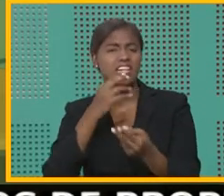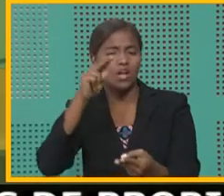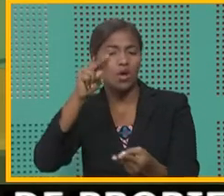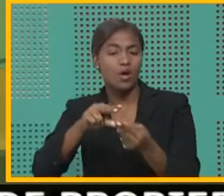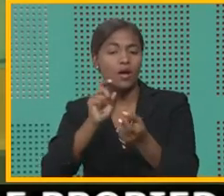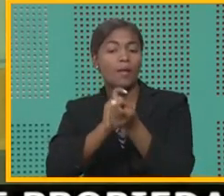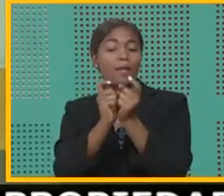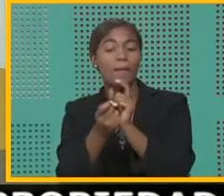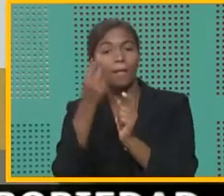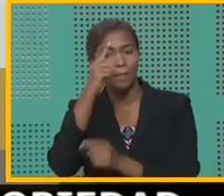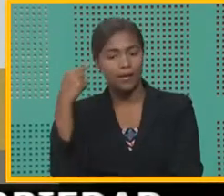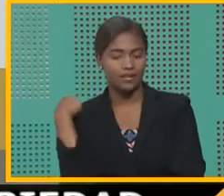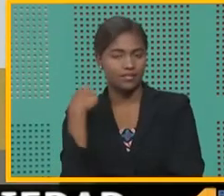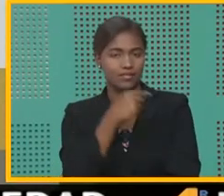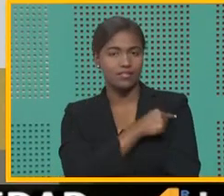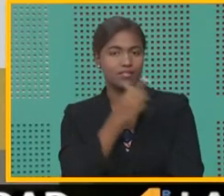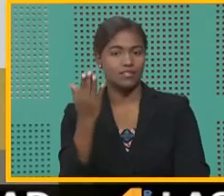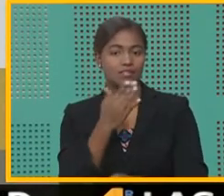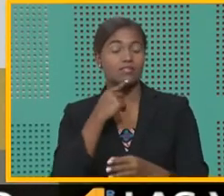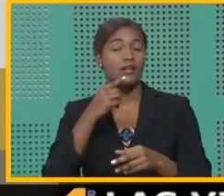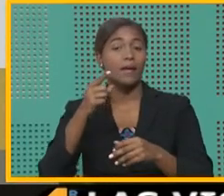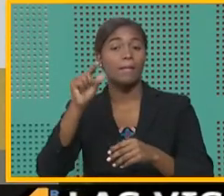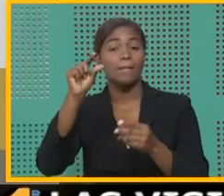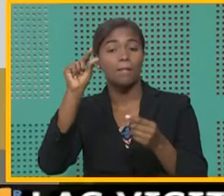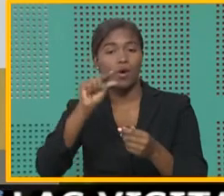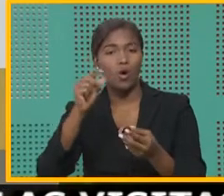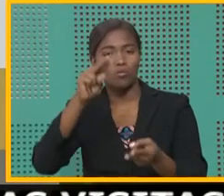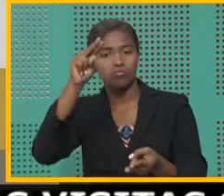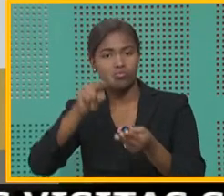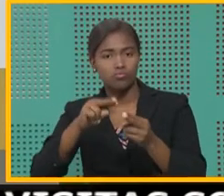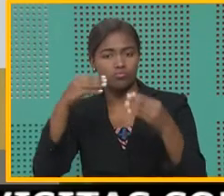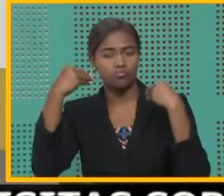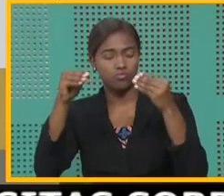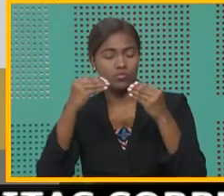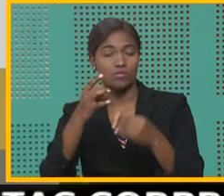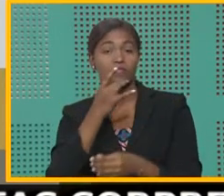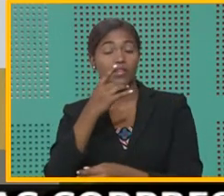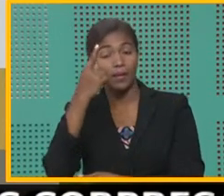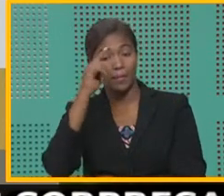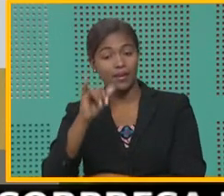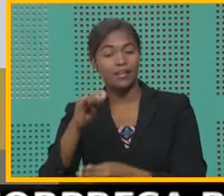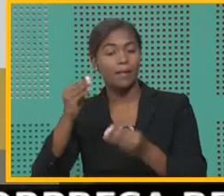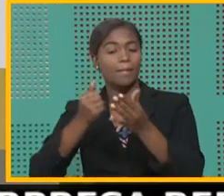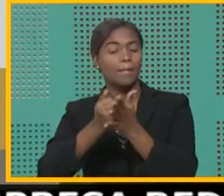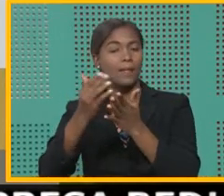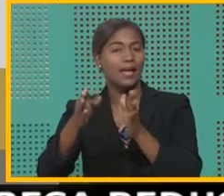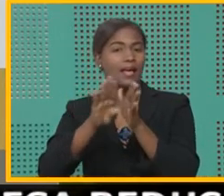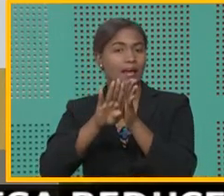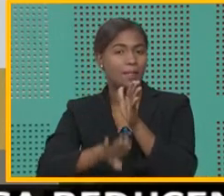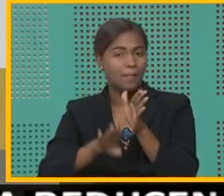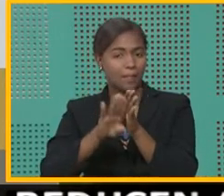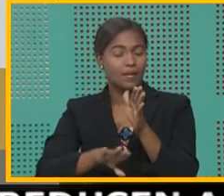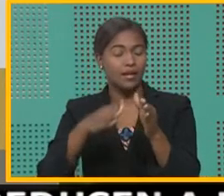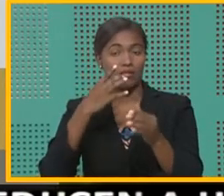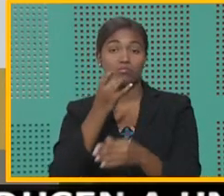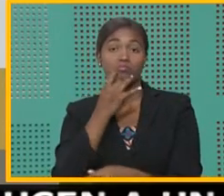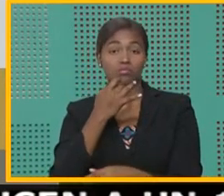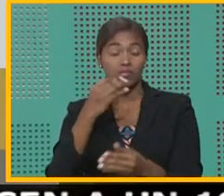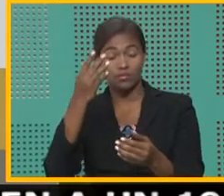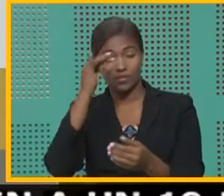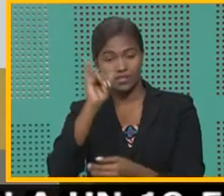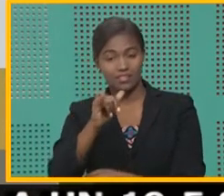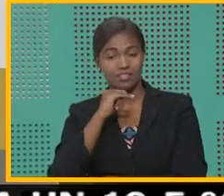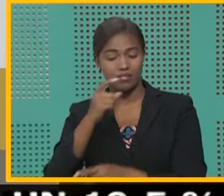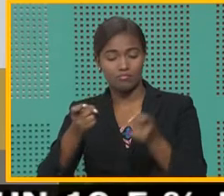traduce para nosotros en menor consumo energético y por tanto pagar menos en la electricidad. Entonces la